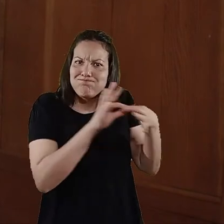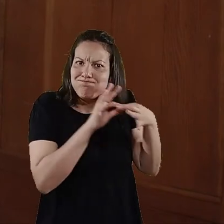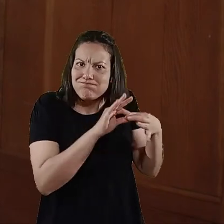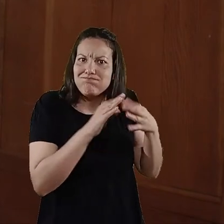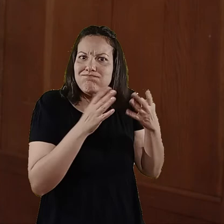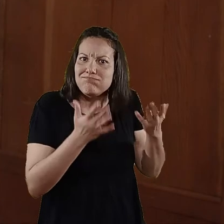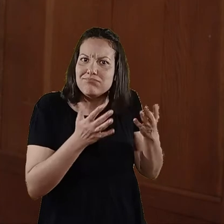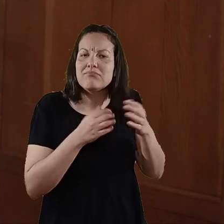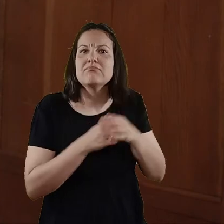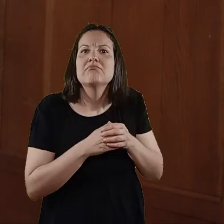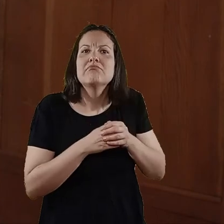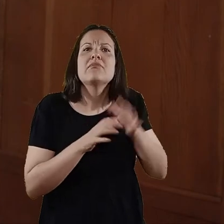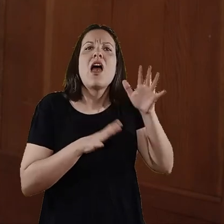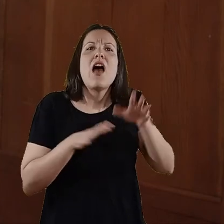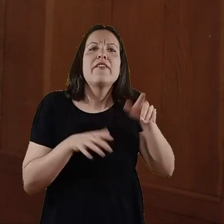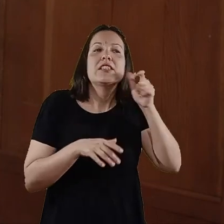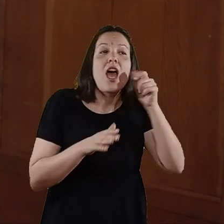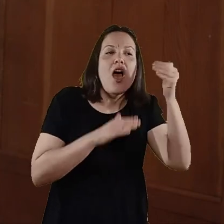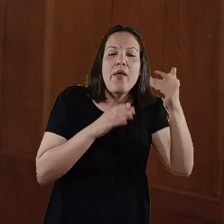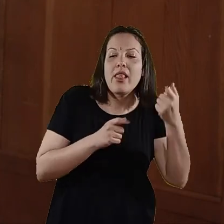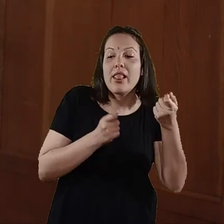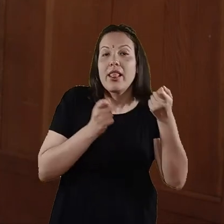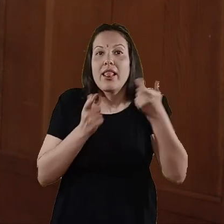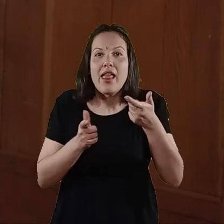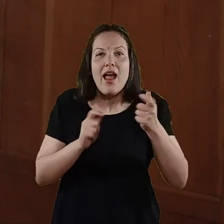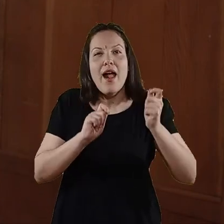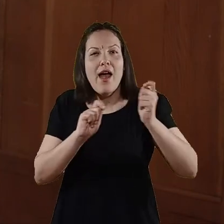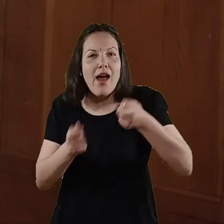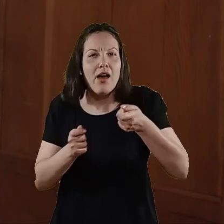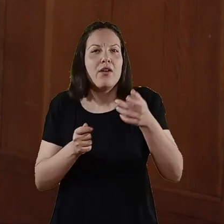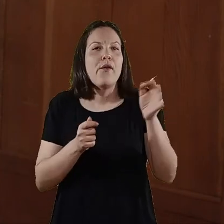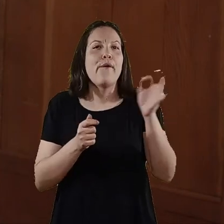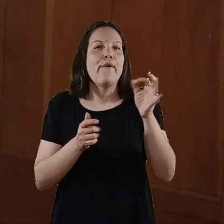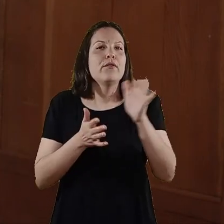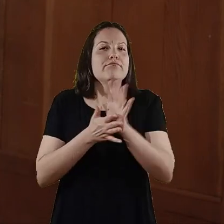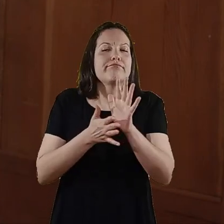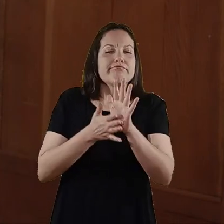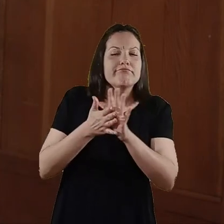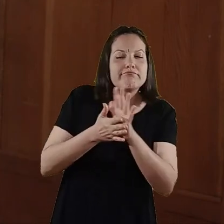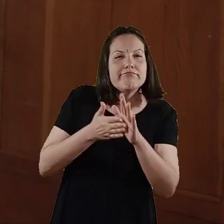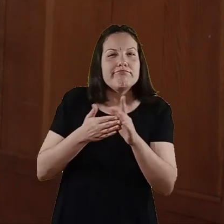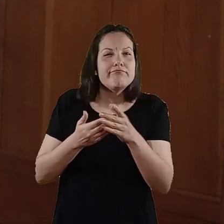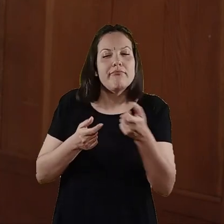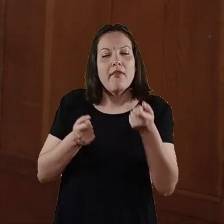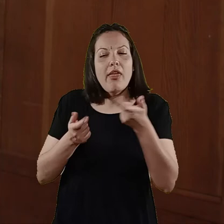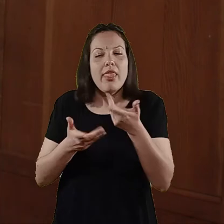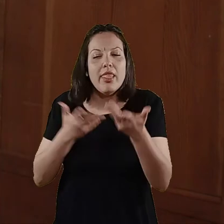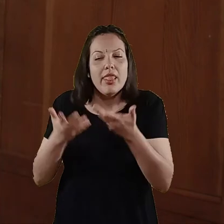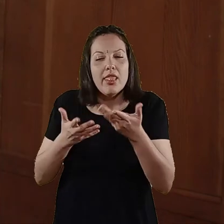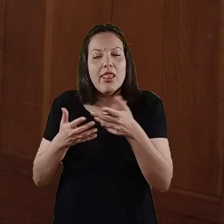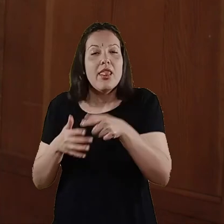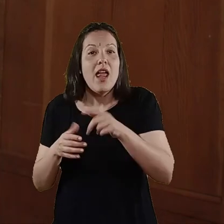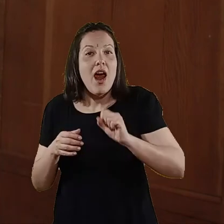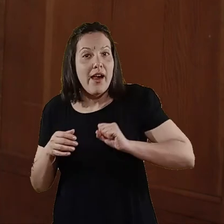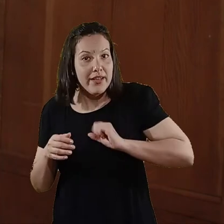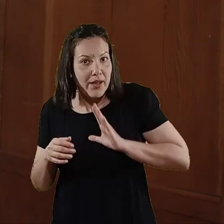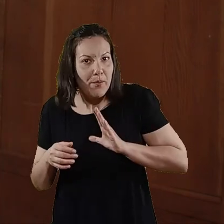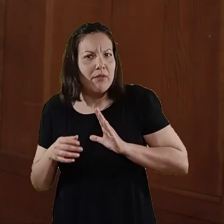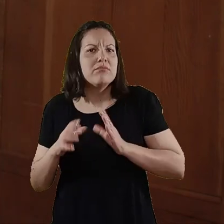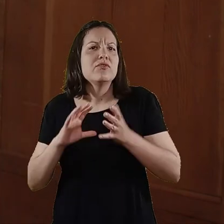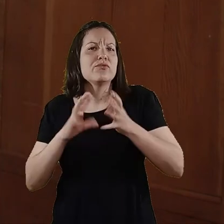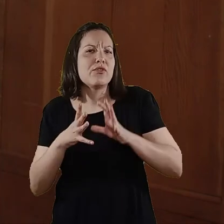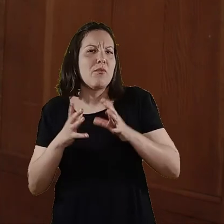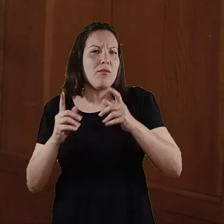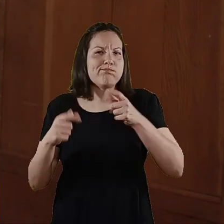Muchas veces se les ofrecen regalos, les recurren también al enamoramiento, distintas